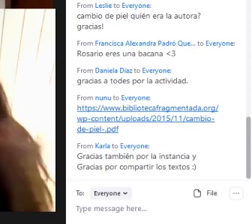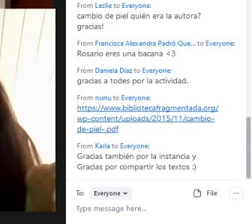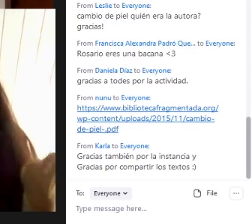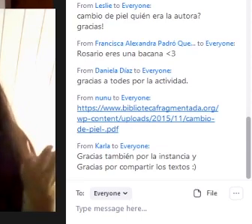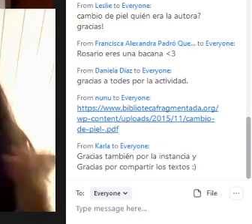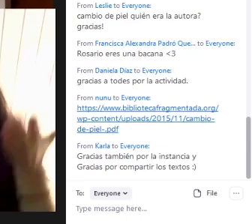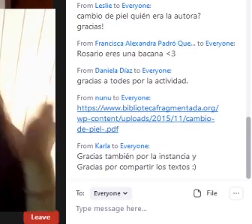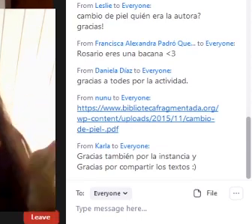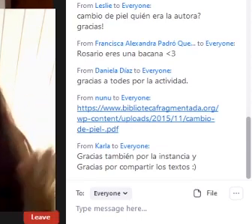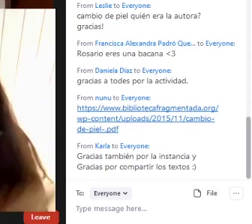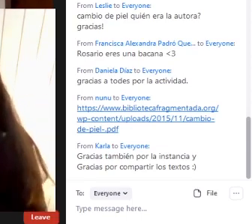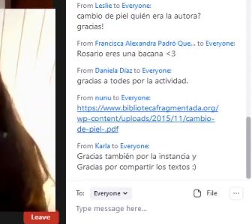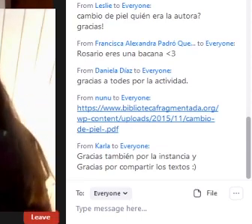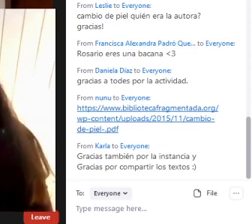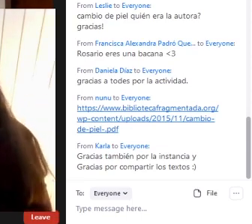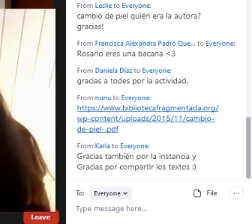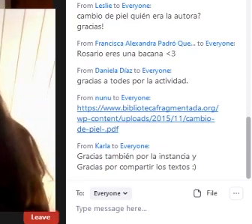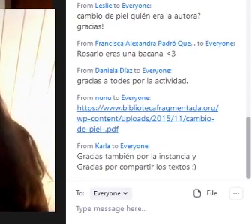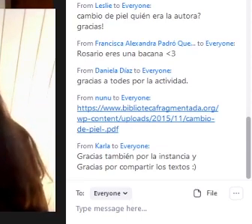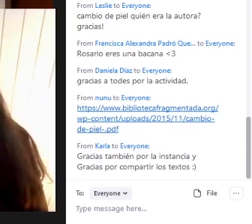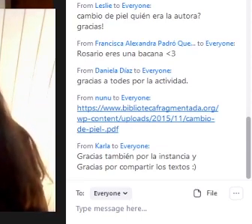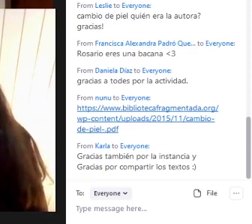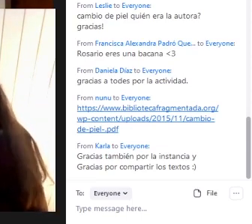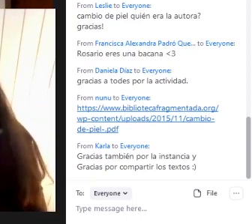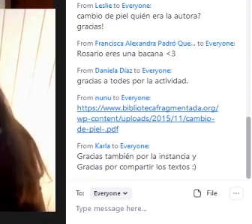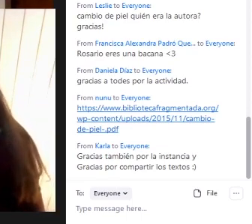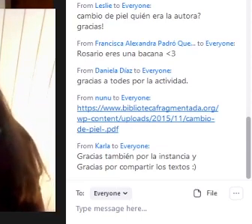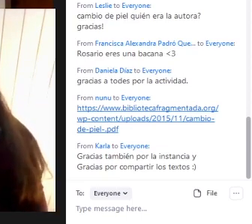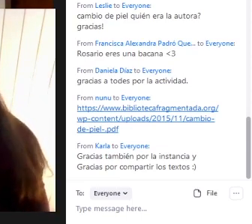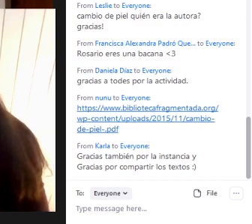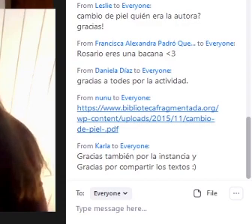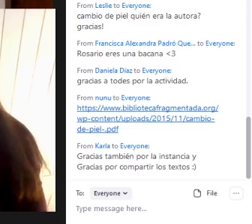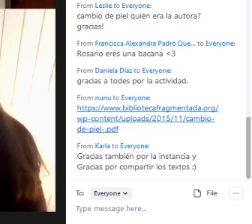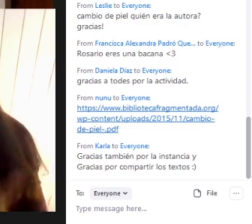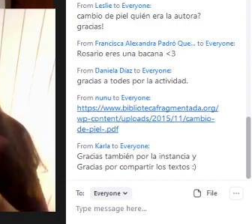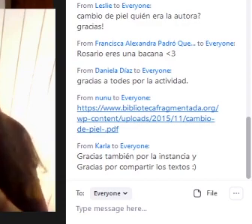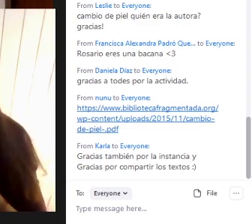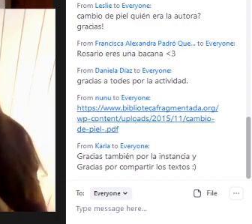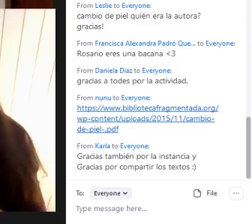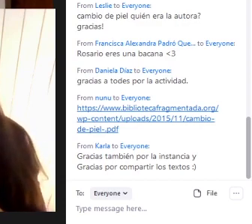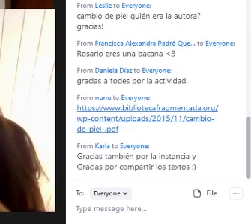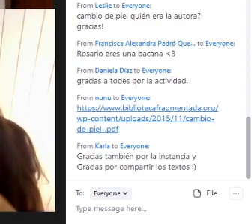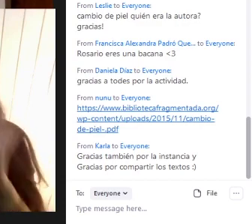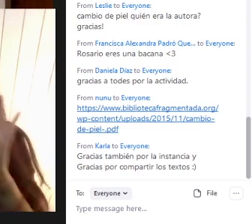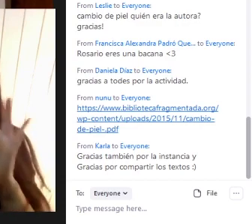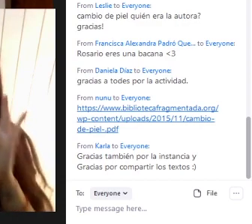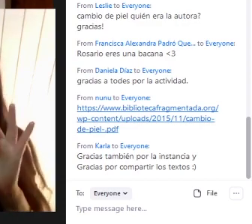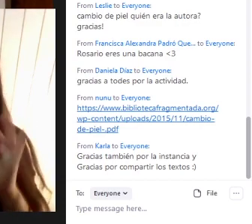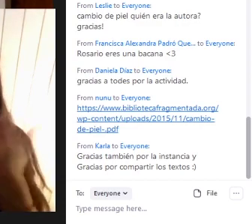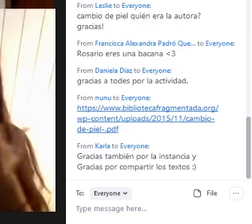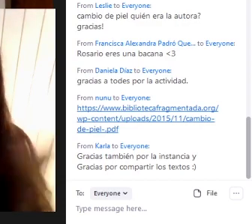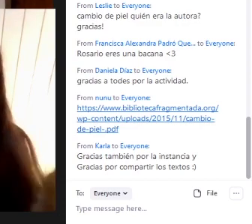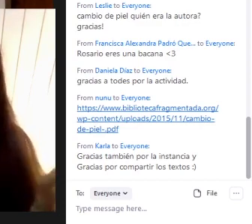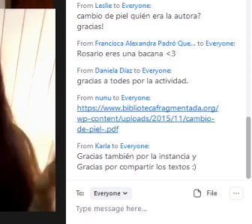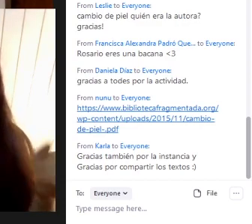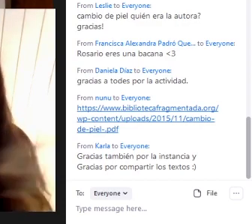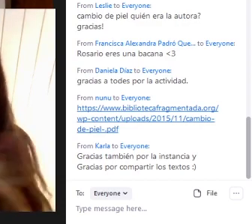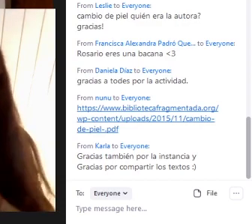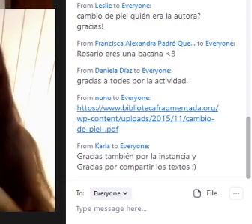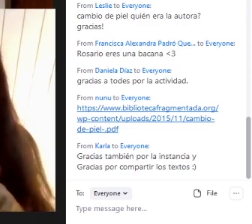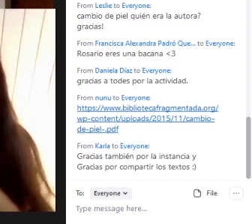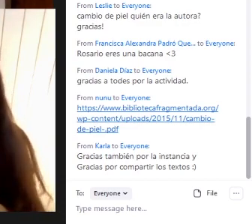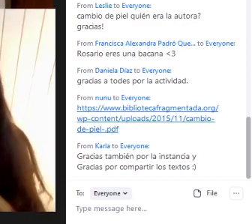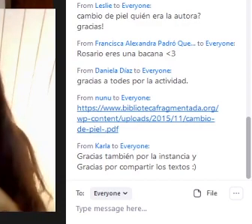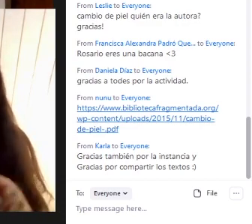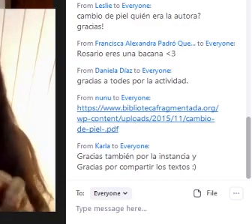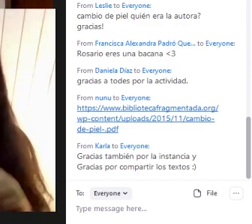Marcela Subdirectora de escuela Compañera también De formación A quien le agradezco Igual abiertamente La gestión De la actividad Era